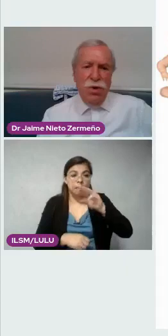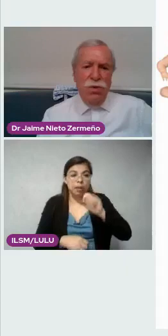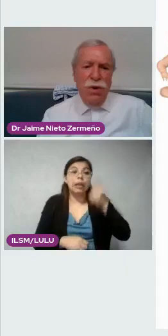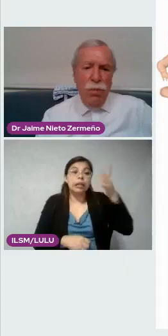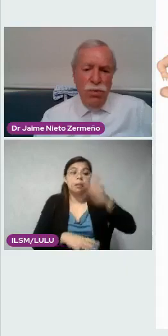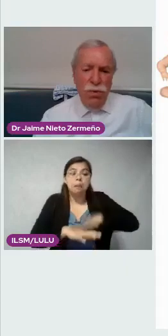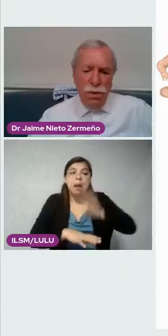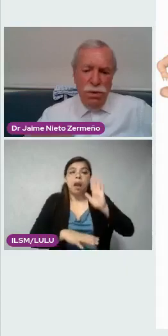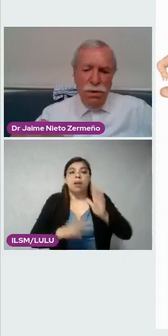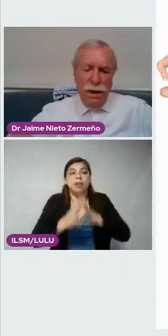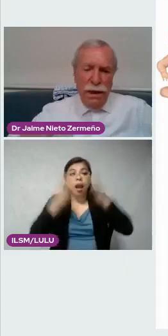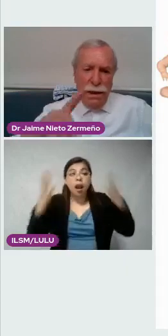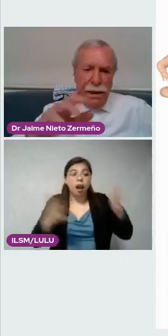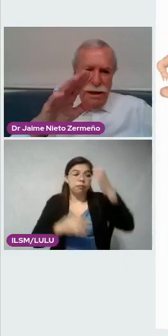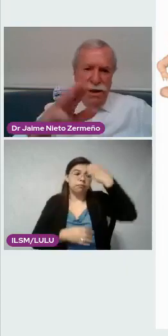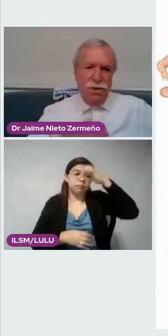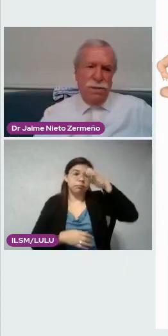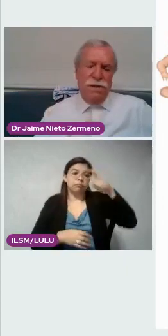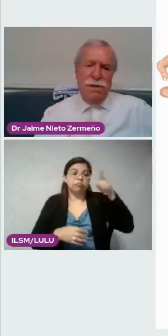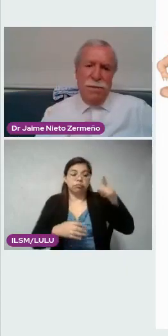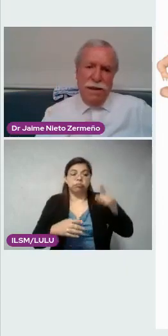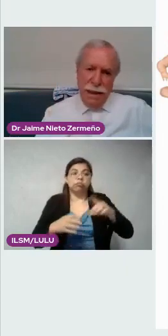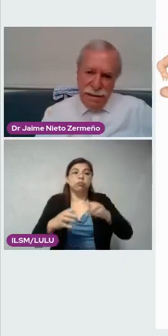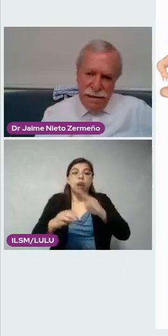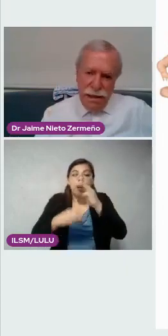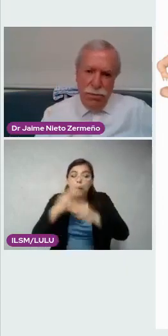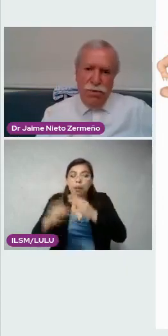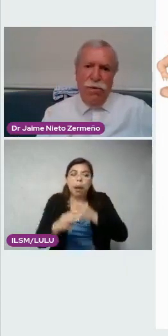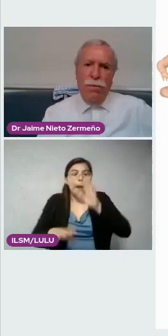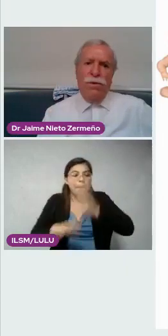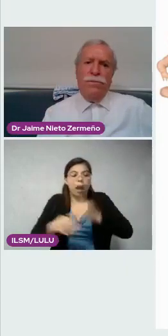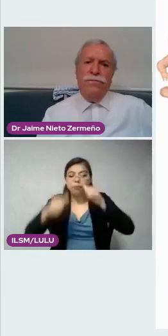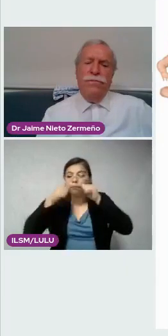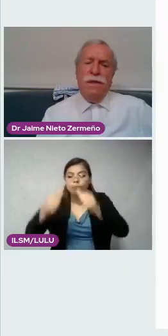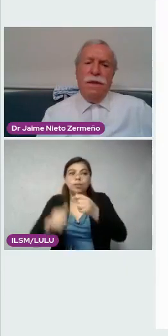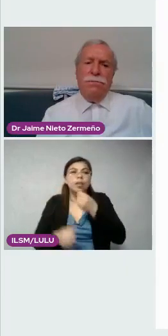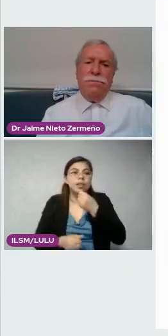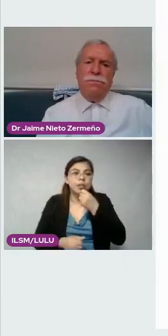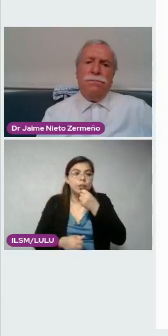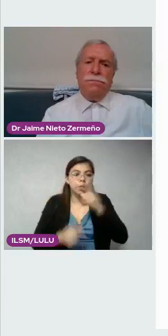grande en todo el mundo, en niños precisamente. La que sigue, por favor.